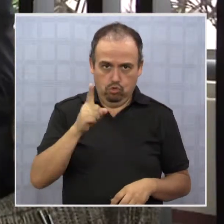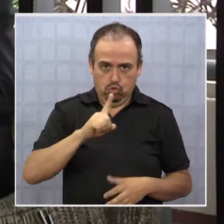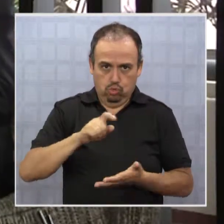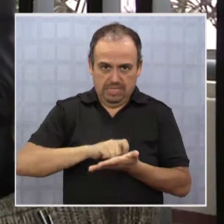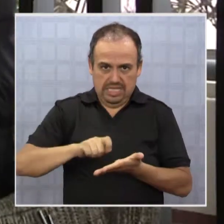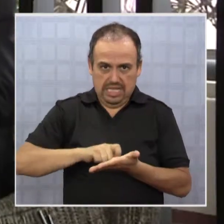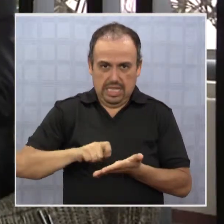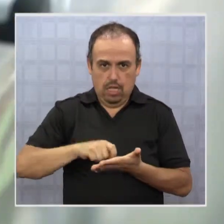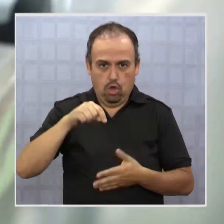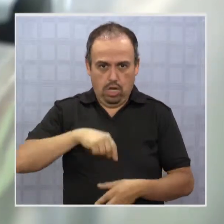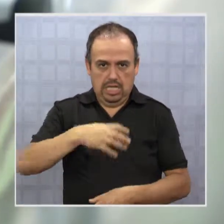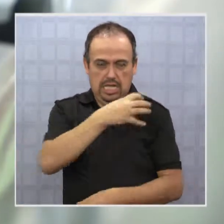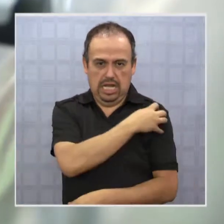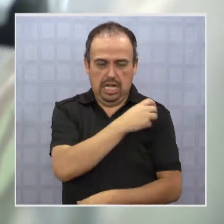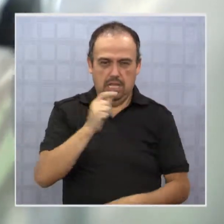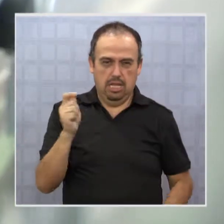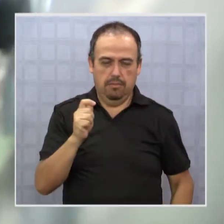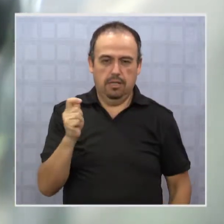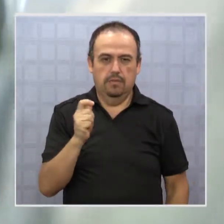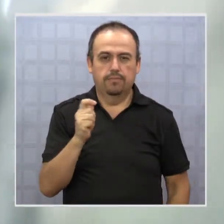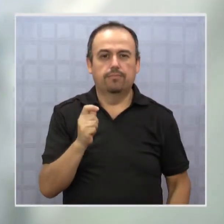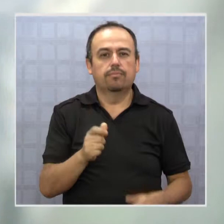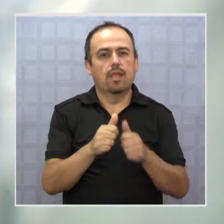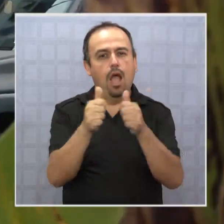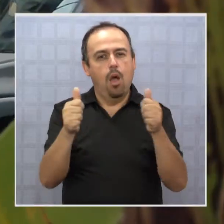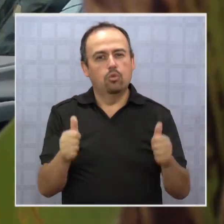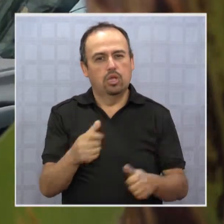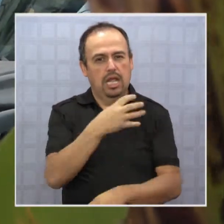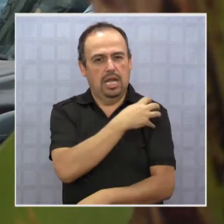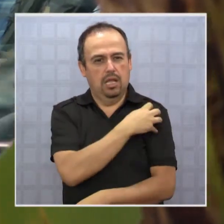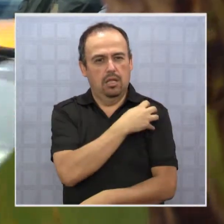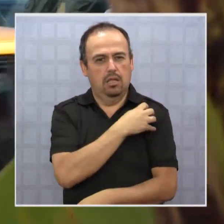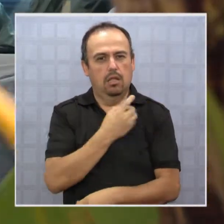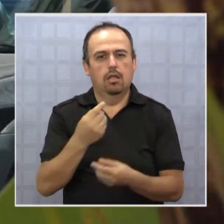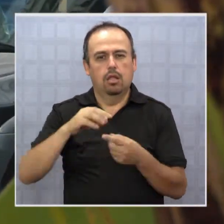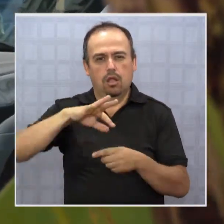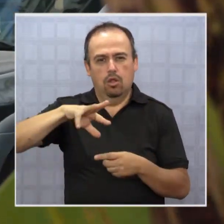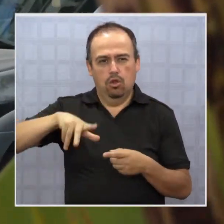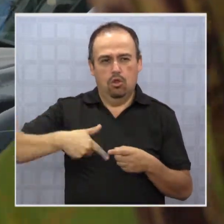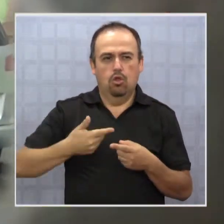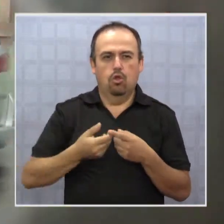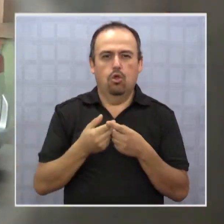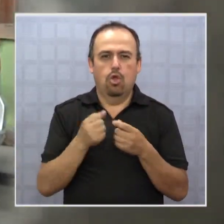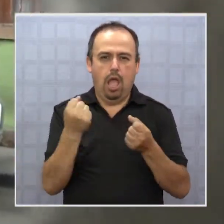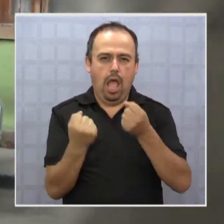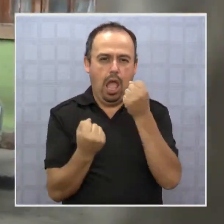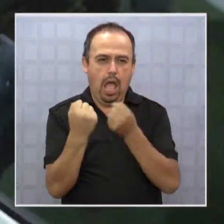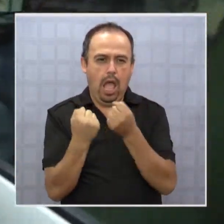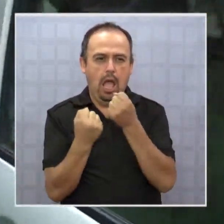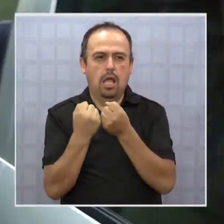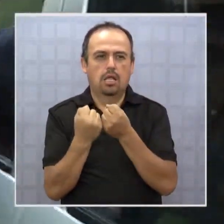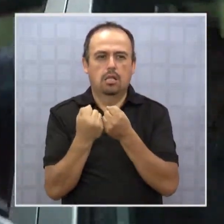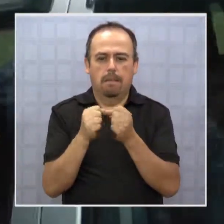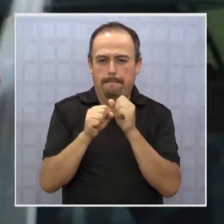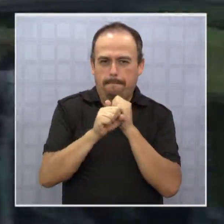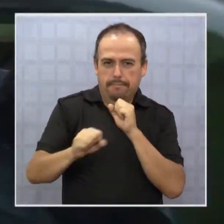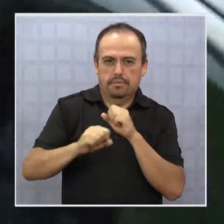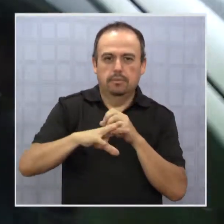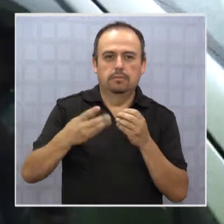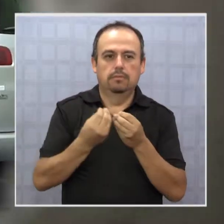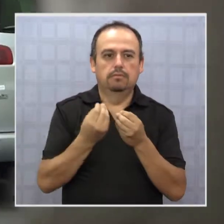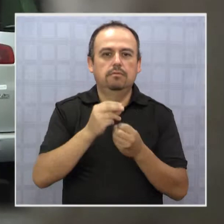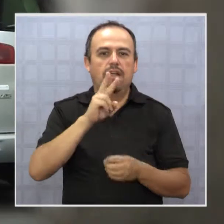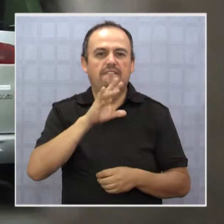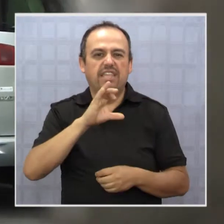subsecretario con esta región. Si bien la autoridad regional atribuye al delito de robo de accesorios de vehículos el alto índice de